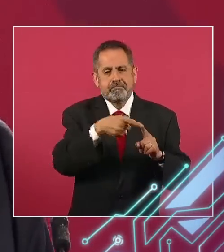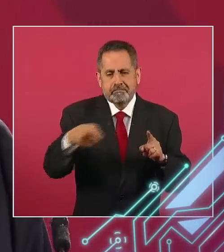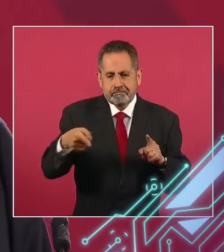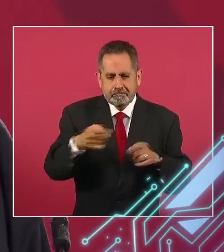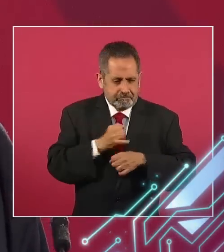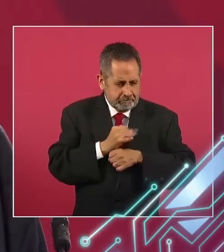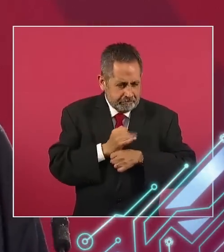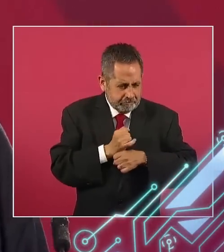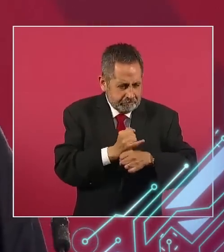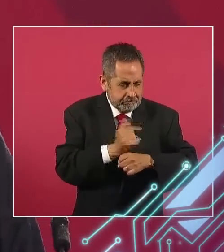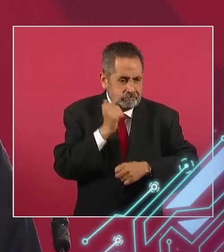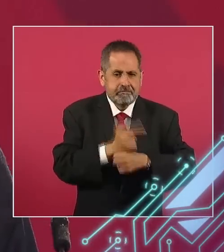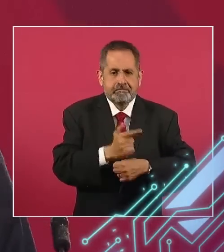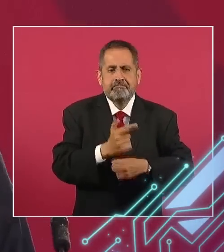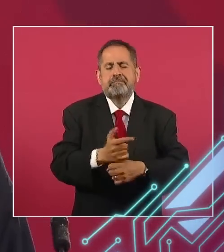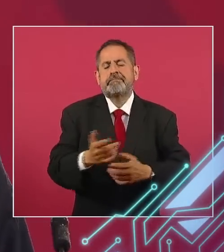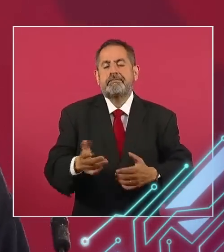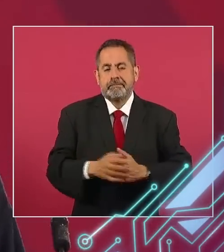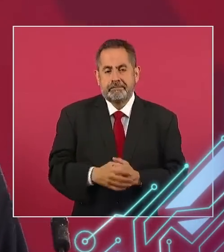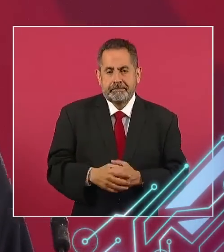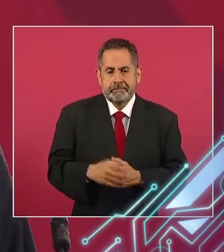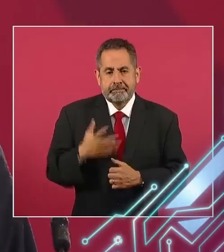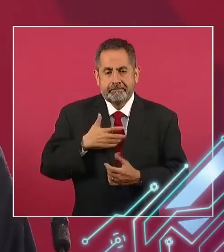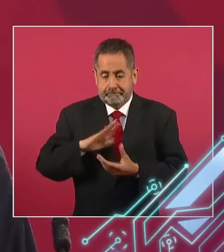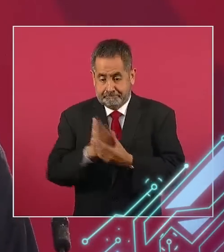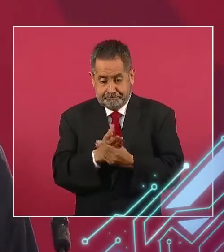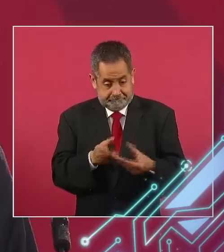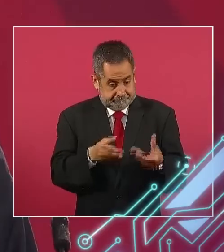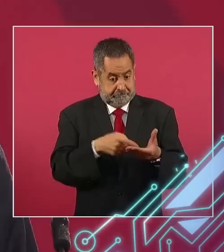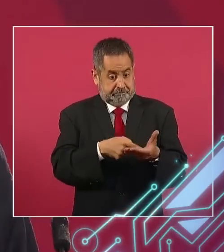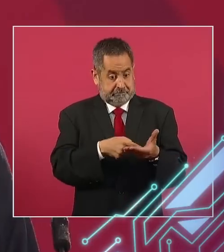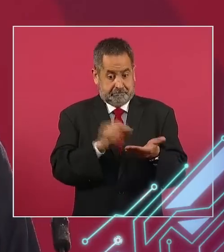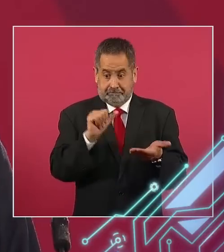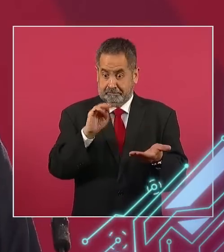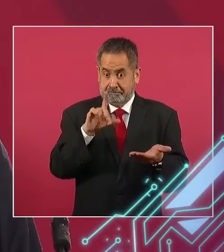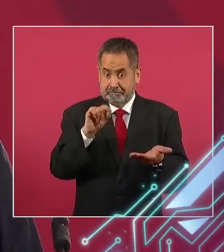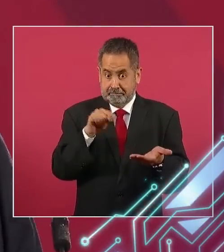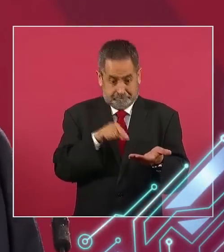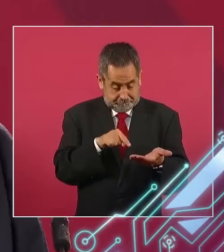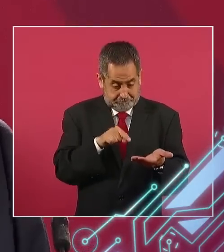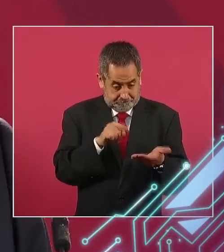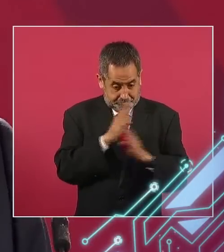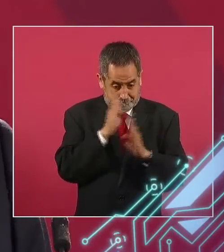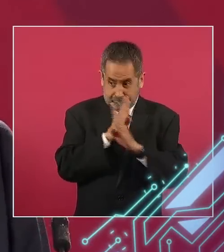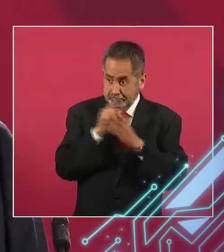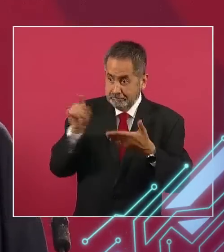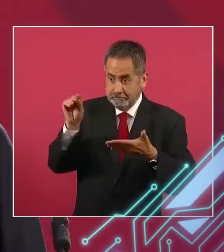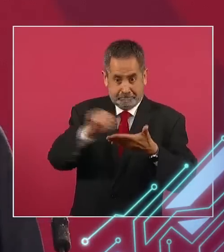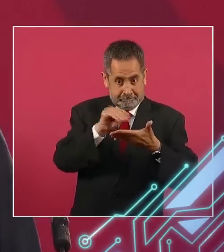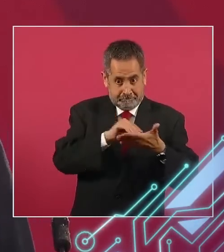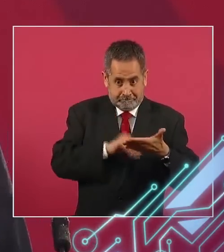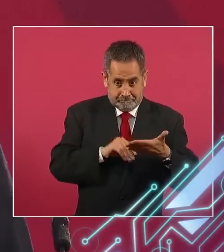investigando. Tengo mi expediente. Y ya...